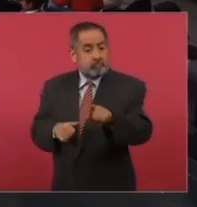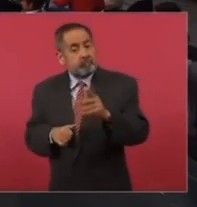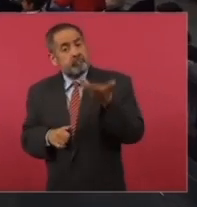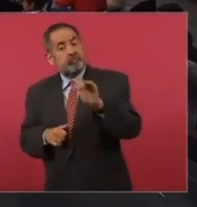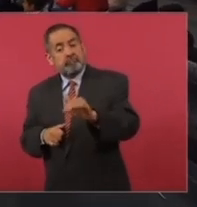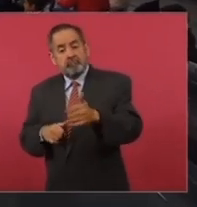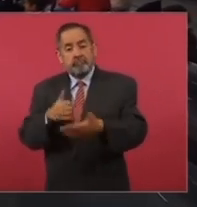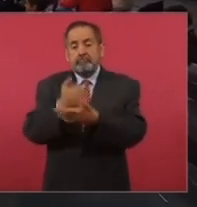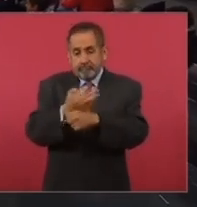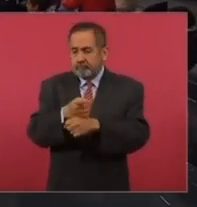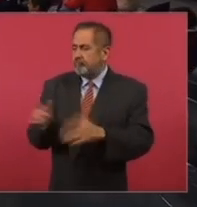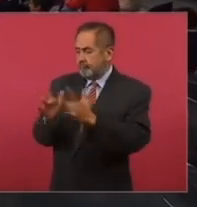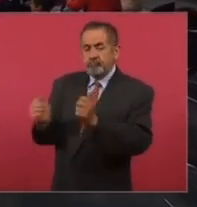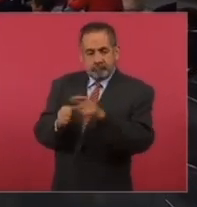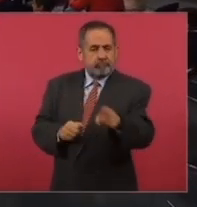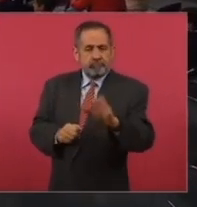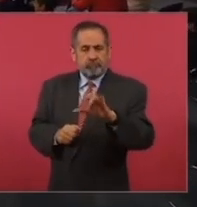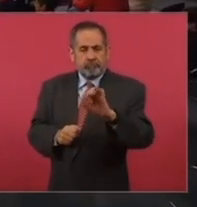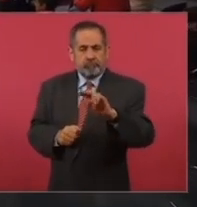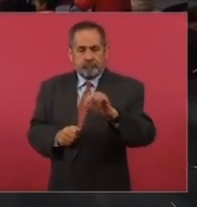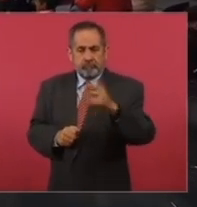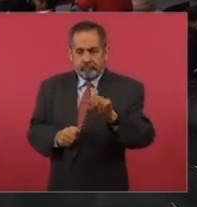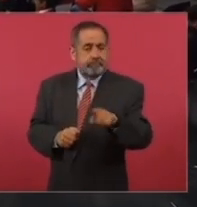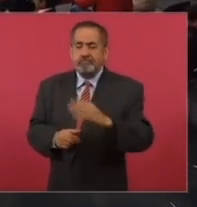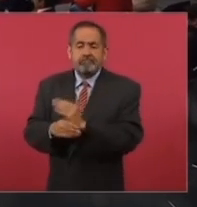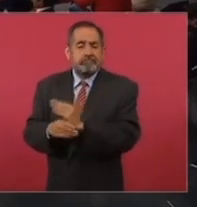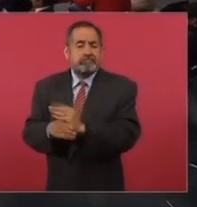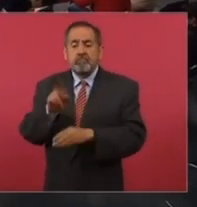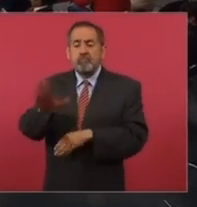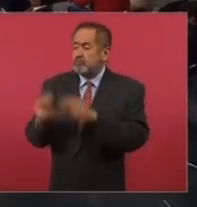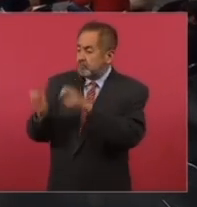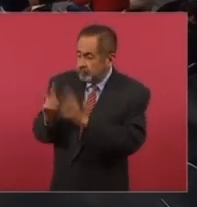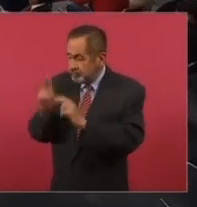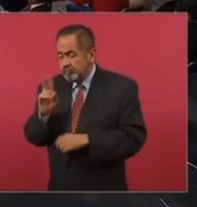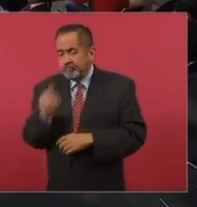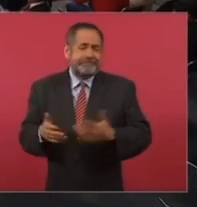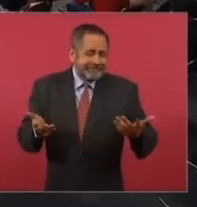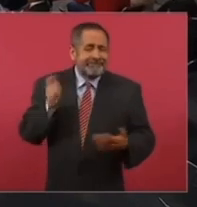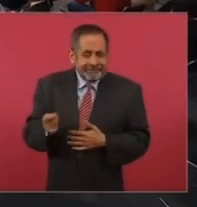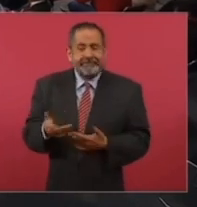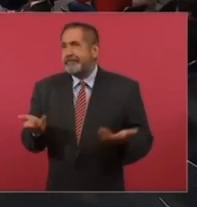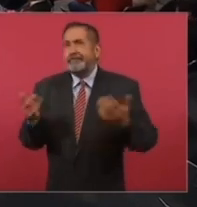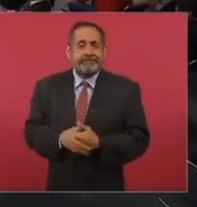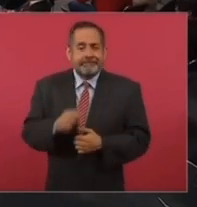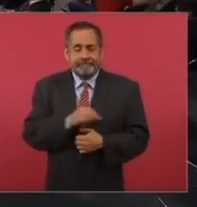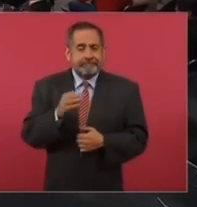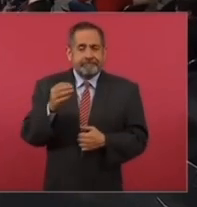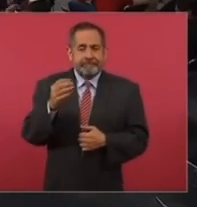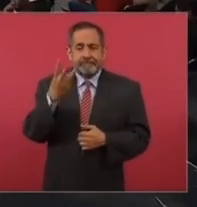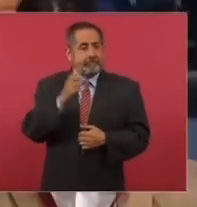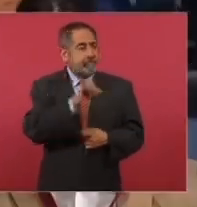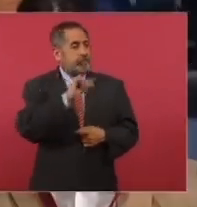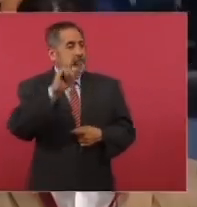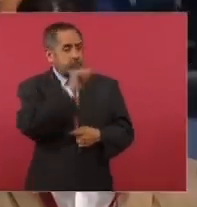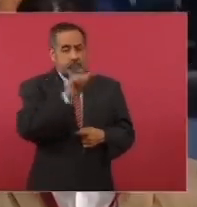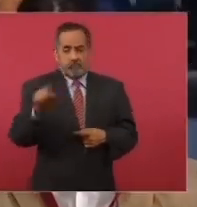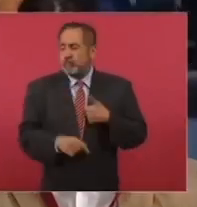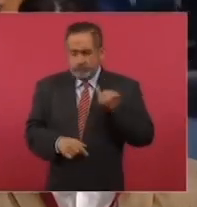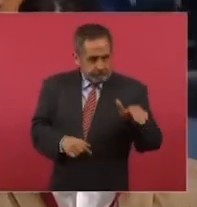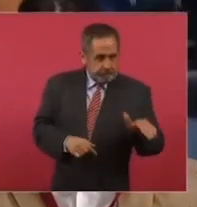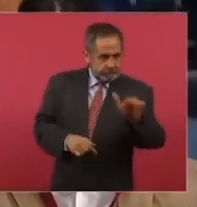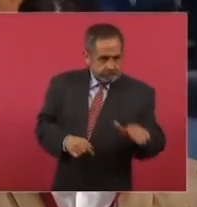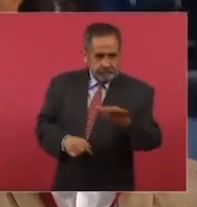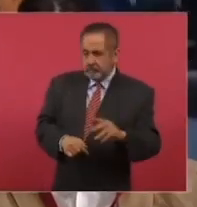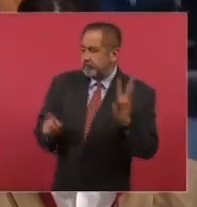ayudar. Obrador nada más los está usando. Porque aquí viene este muchacho diciendo que alguien necesita ayuda y que sí,